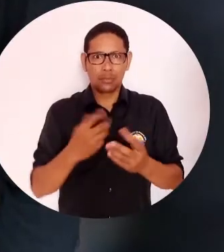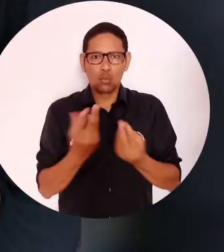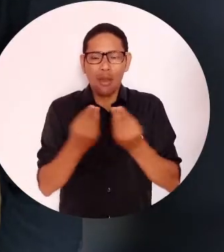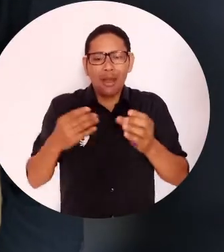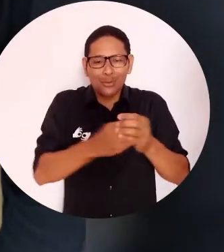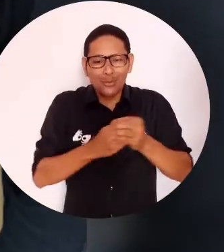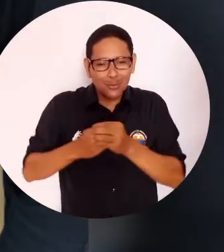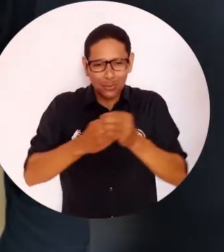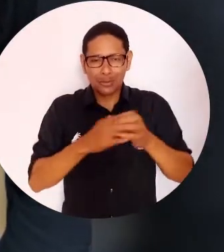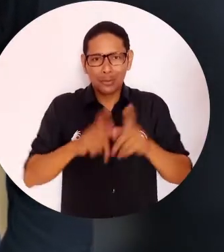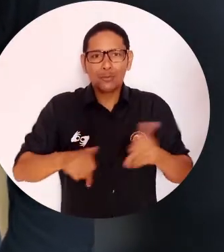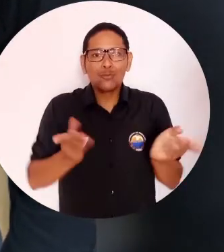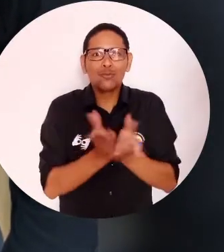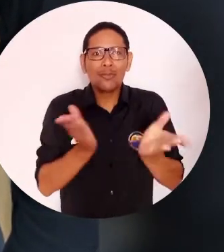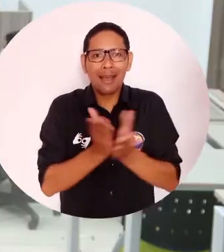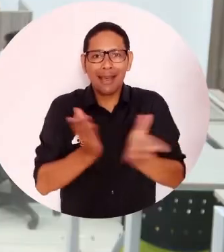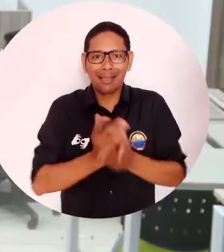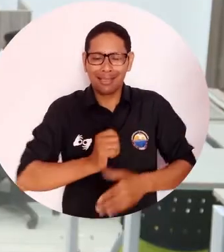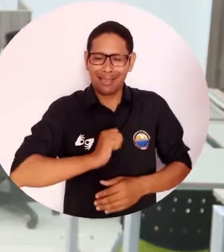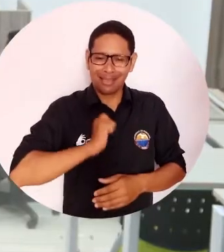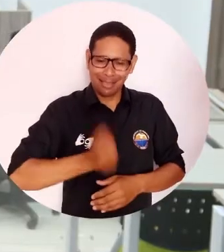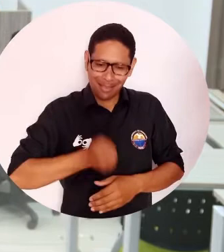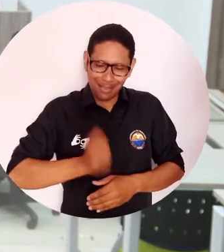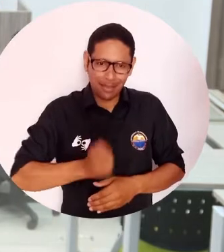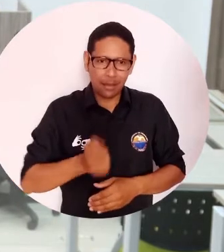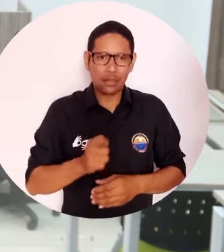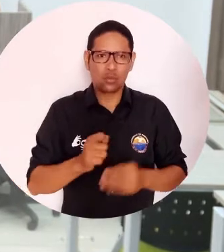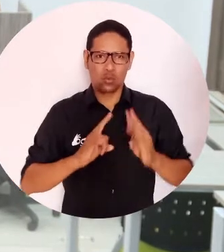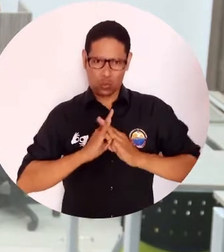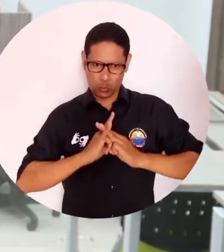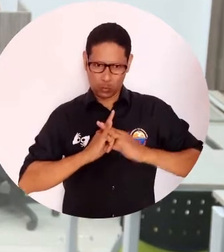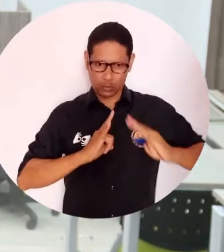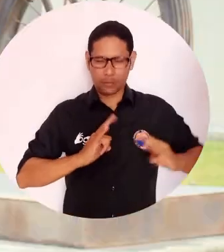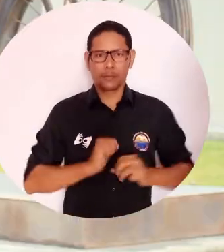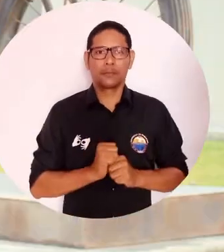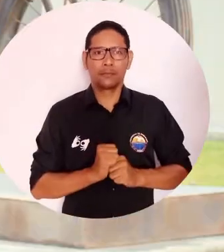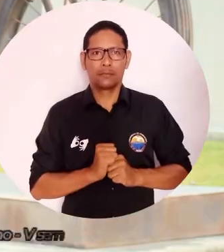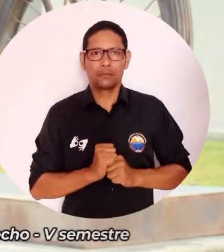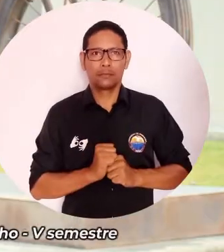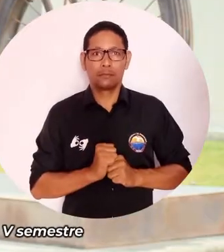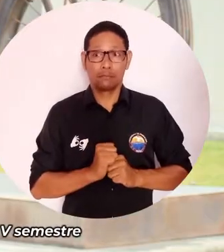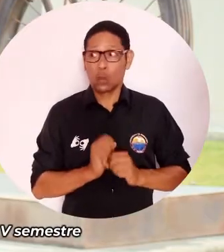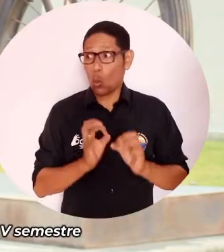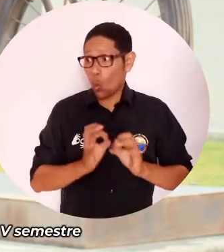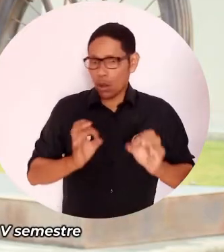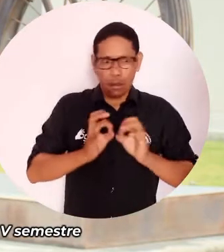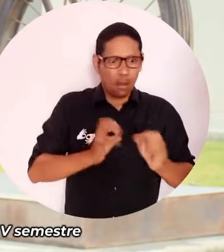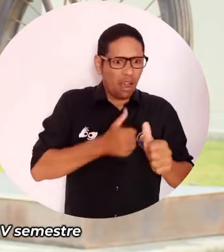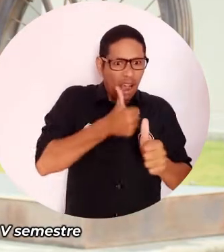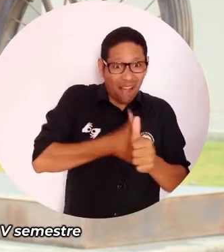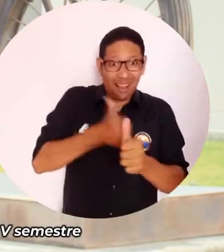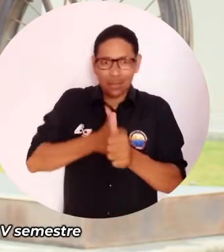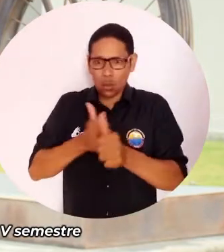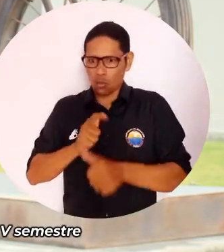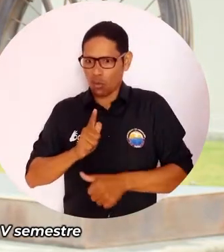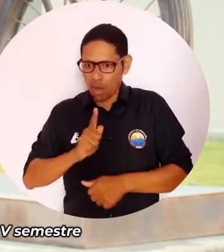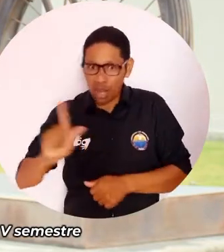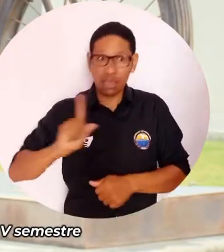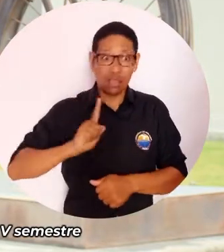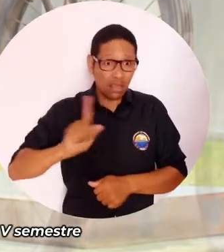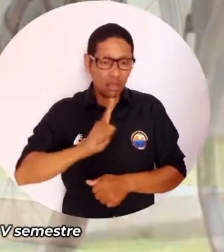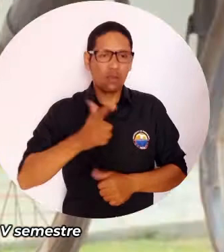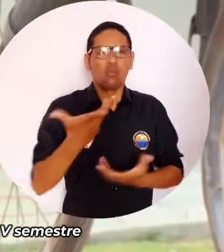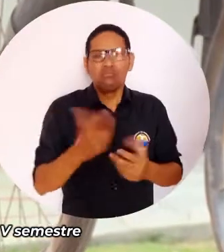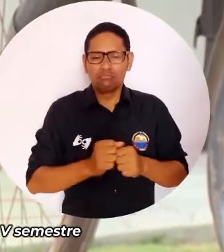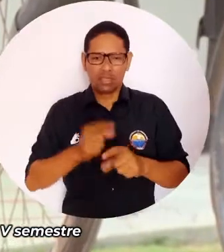es la creación de la Asociación de Estudiantes de Derecho de la Universidad del Magdalena. Debemos tratar de resaltar el liderazgo de cada uno de los